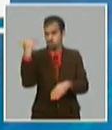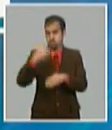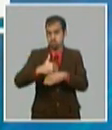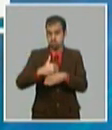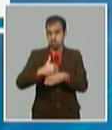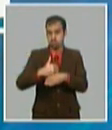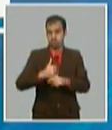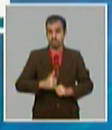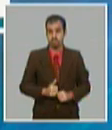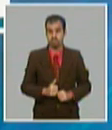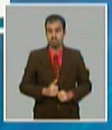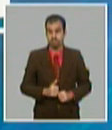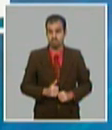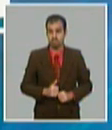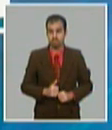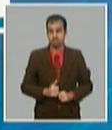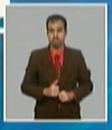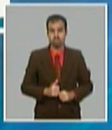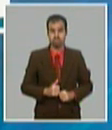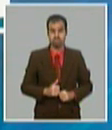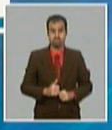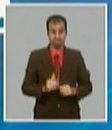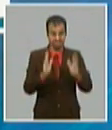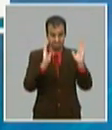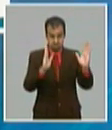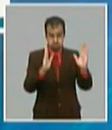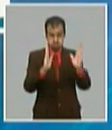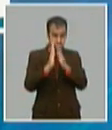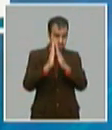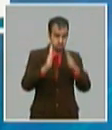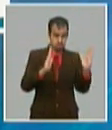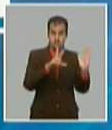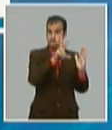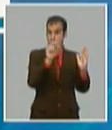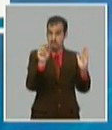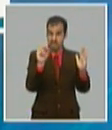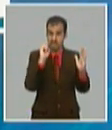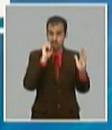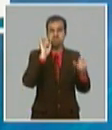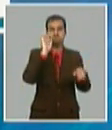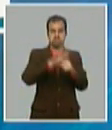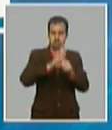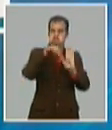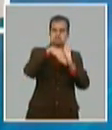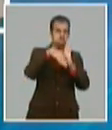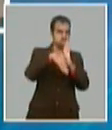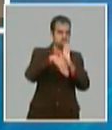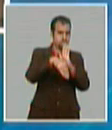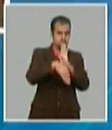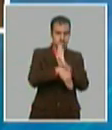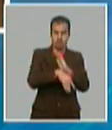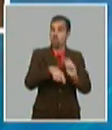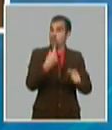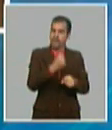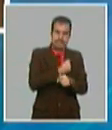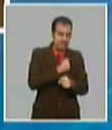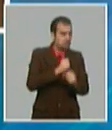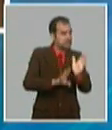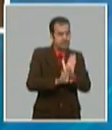y lo explicamos aquí en la asamblea y fijamos las prioridades del plan y dijimos que no íbamos a renunciar al crecimiento